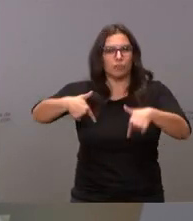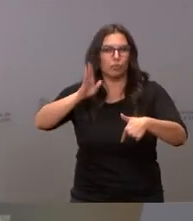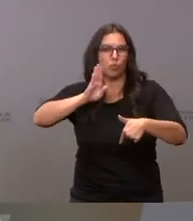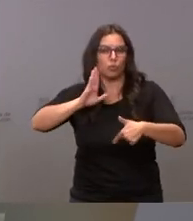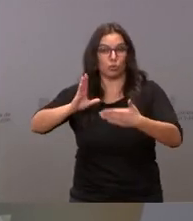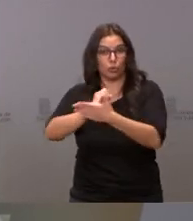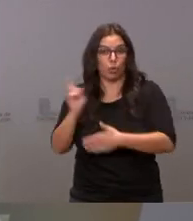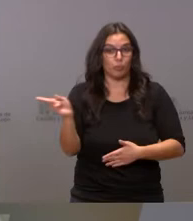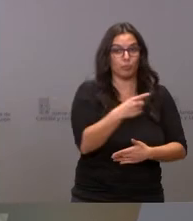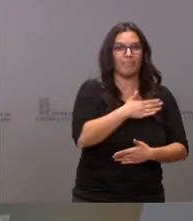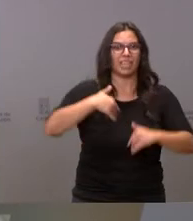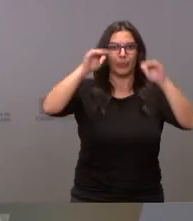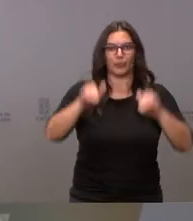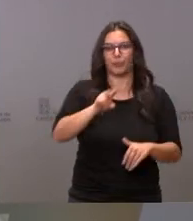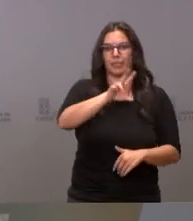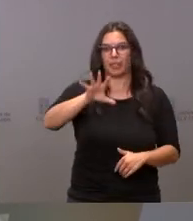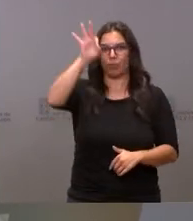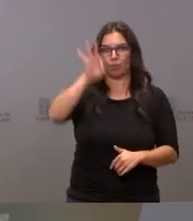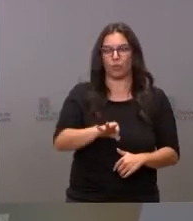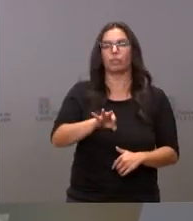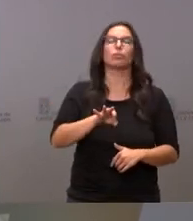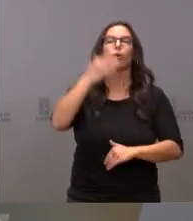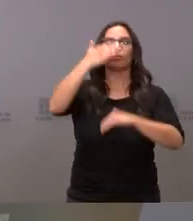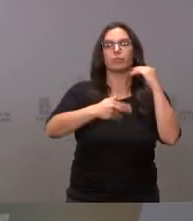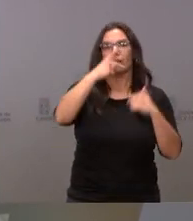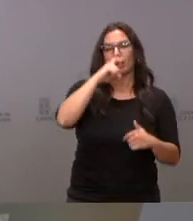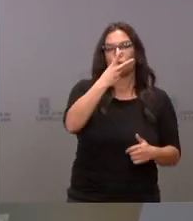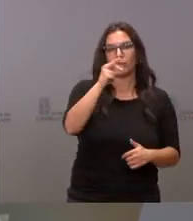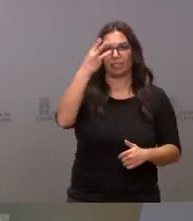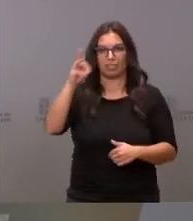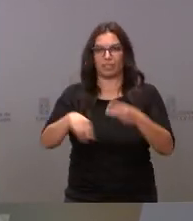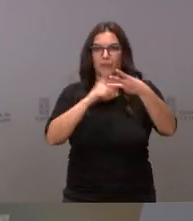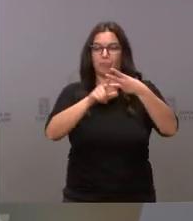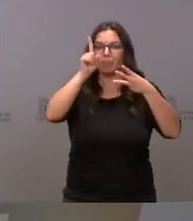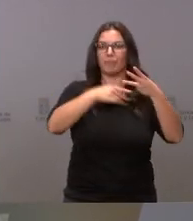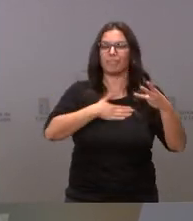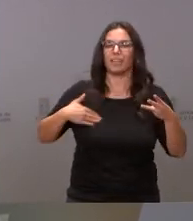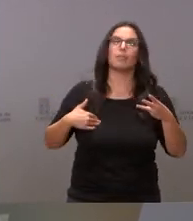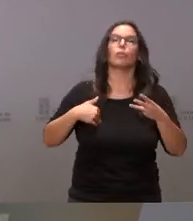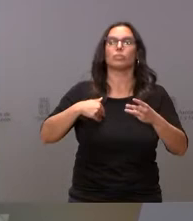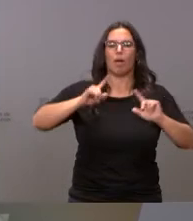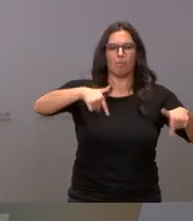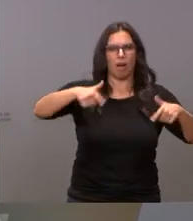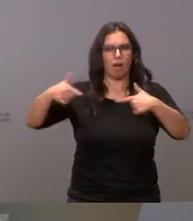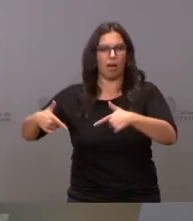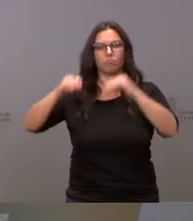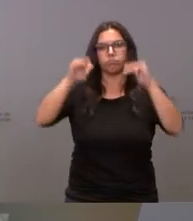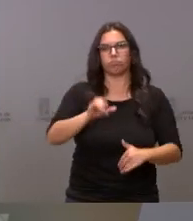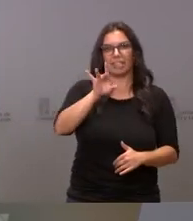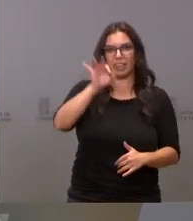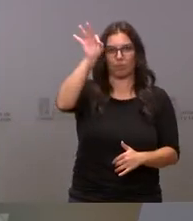un 25% de reducción al año 2030. Pretendemos, en tercer lugar, reducir la generación de residuos en un 15%.